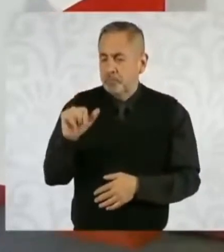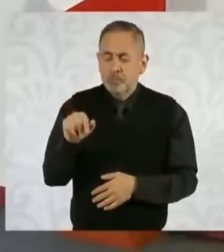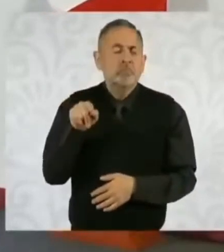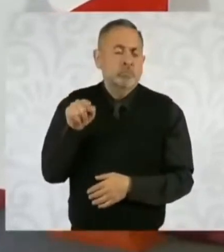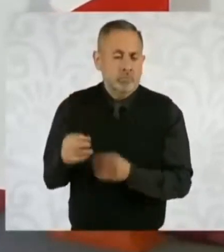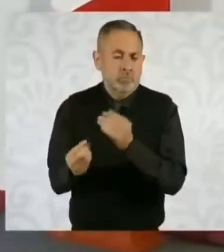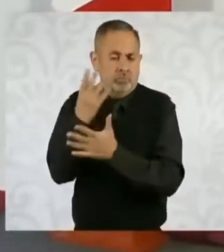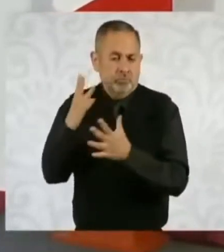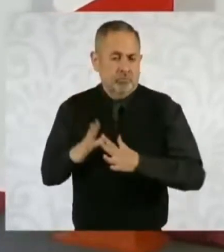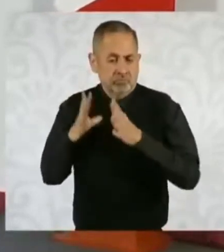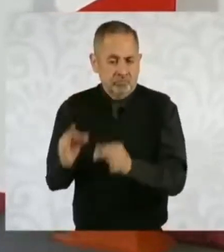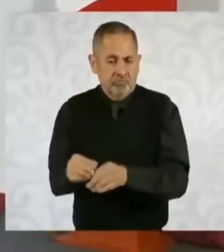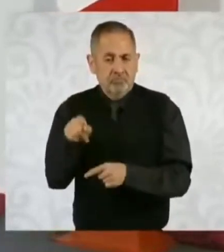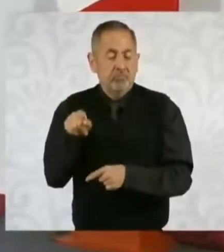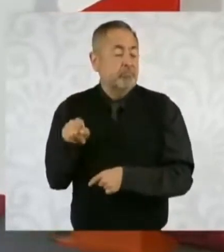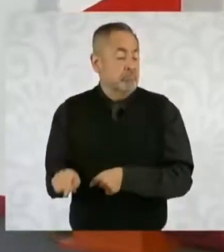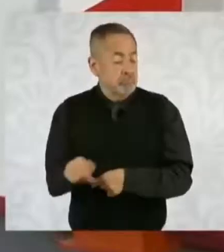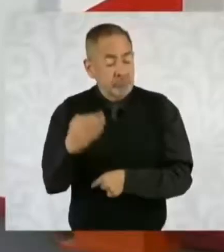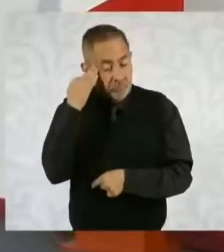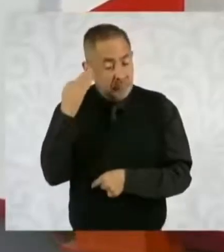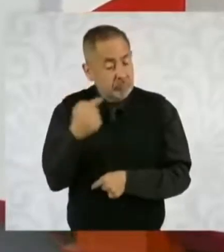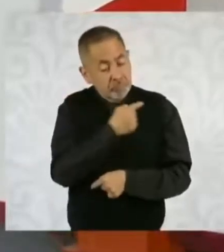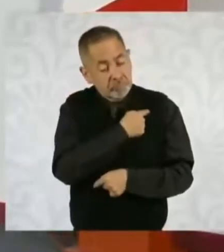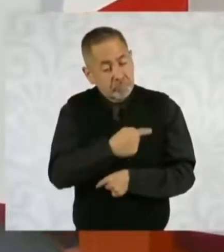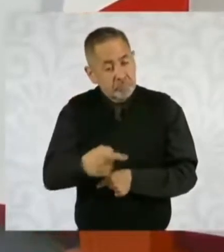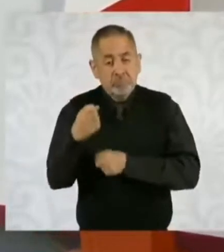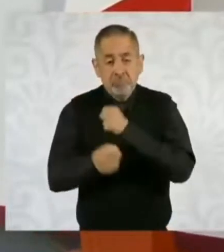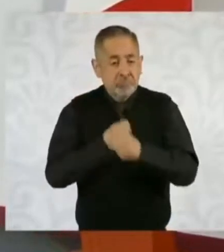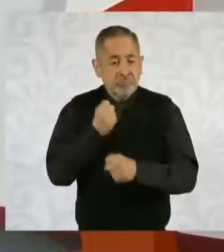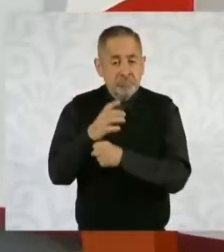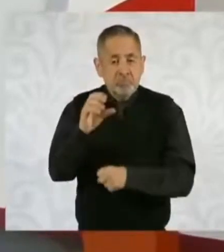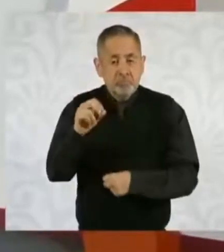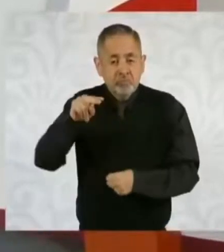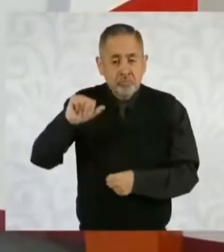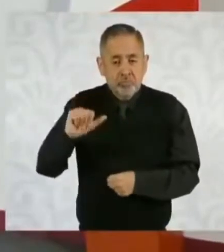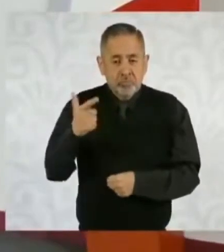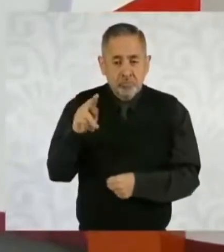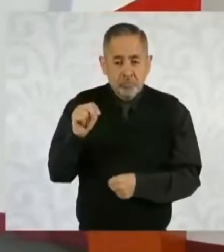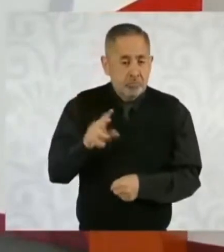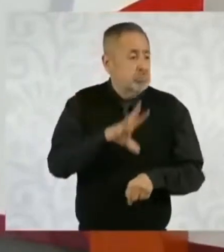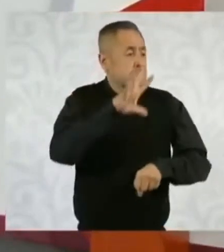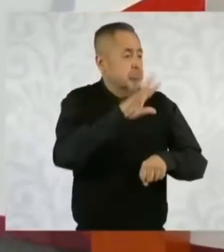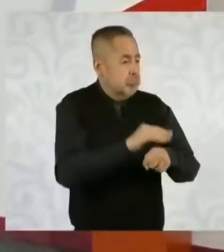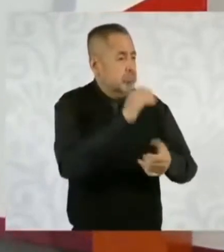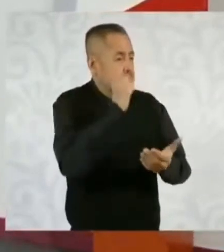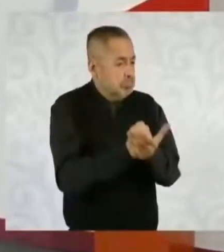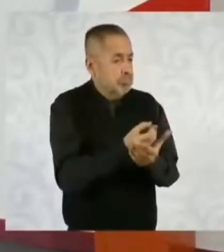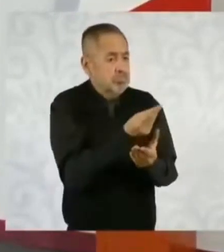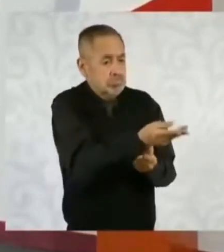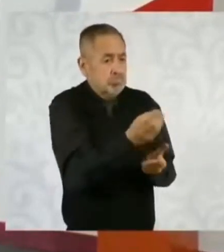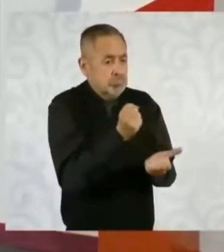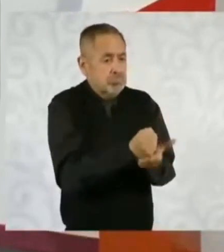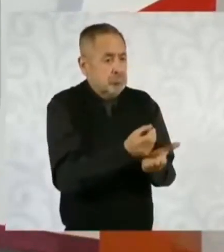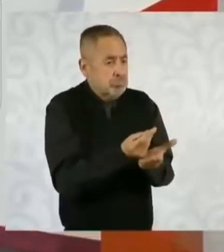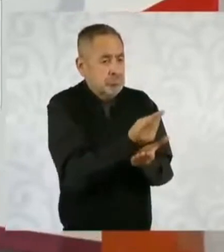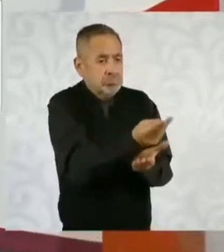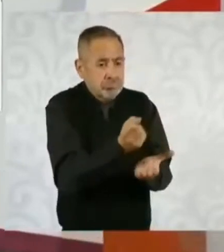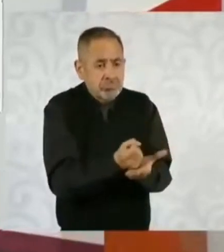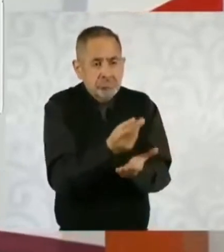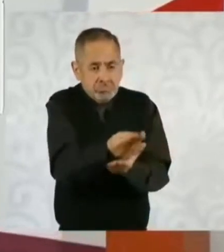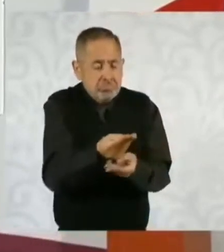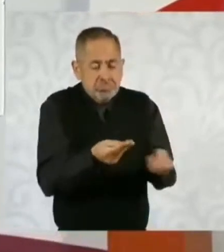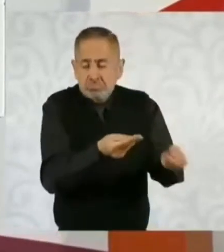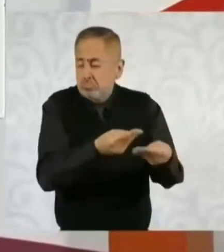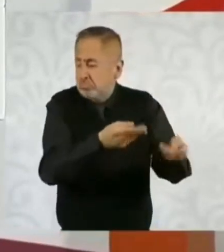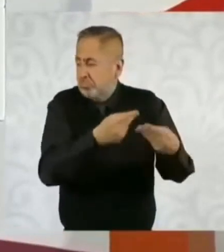Conagua durante un periodo muy grande a lo que se dedicó es a dar concesiones. Ya lo vamos a presentar aquí en su